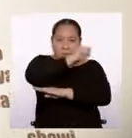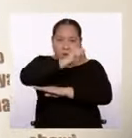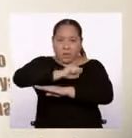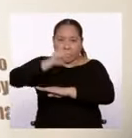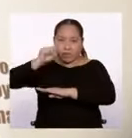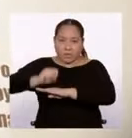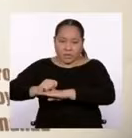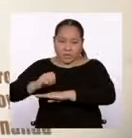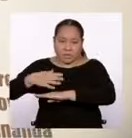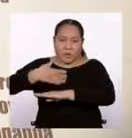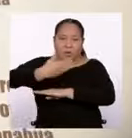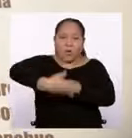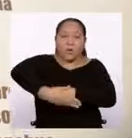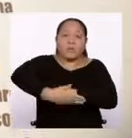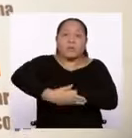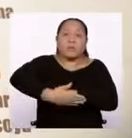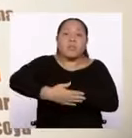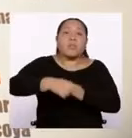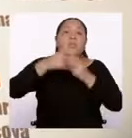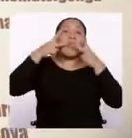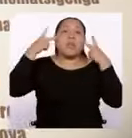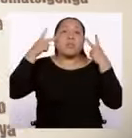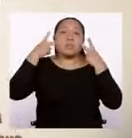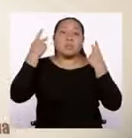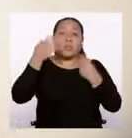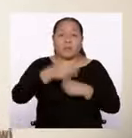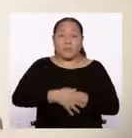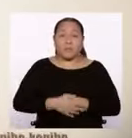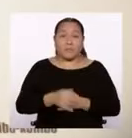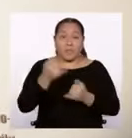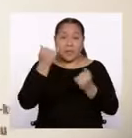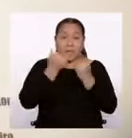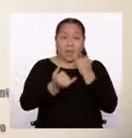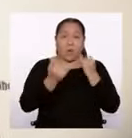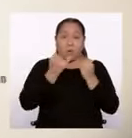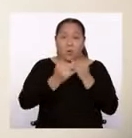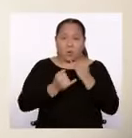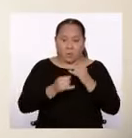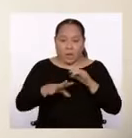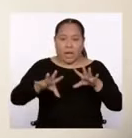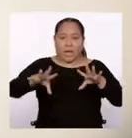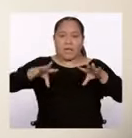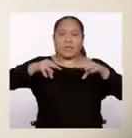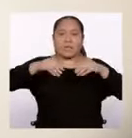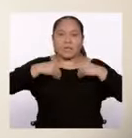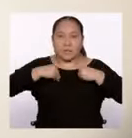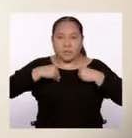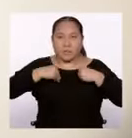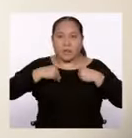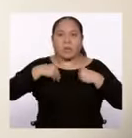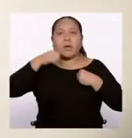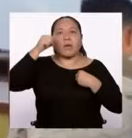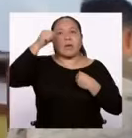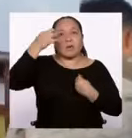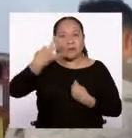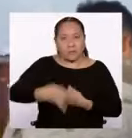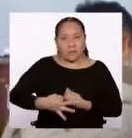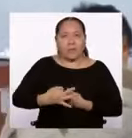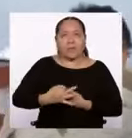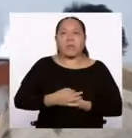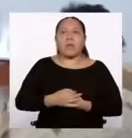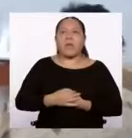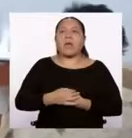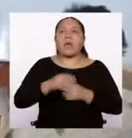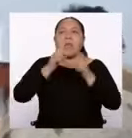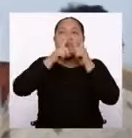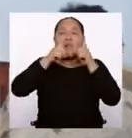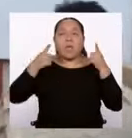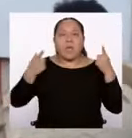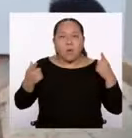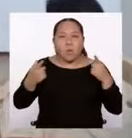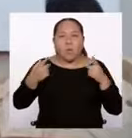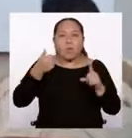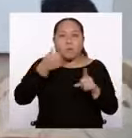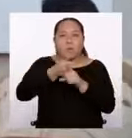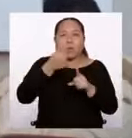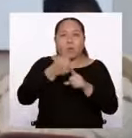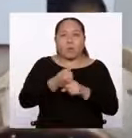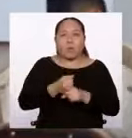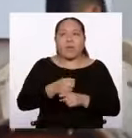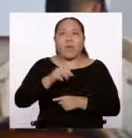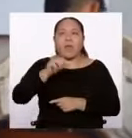el resto amazónicas. La última lengua en ser reconocida como lengua originaria es la Xeninka.